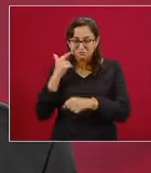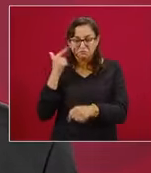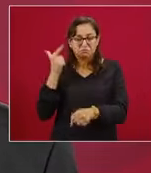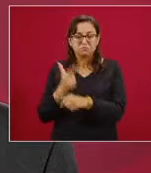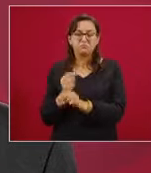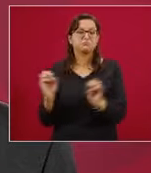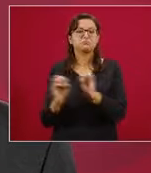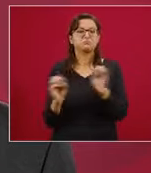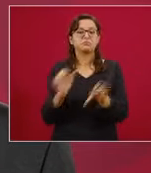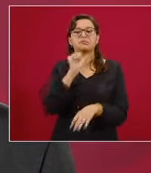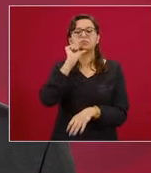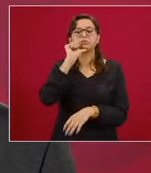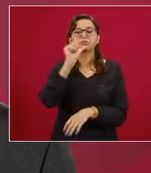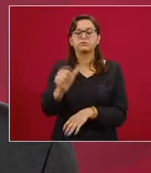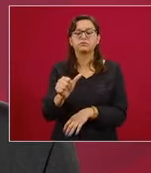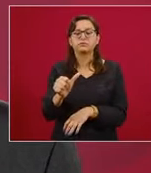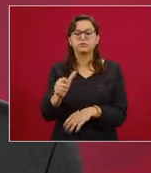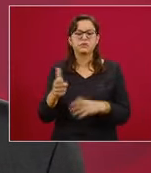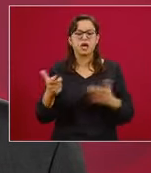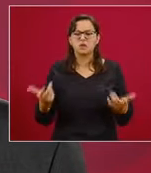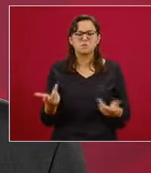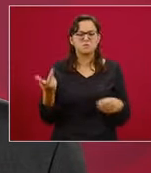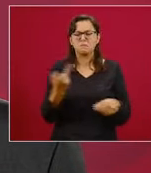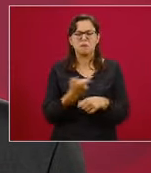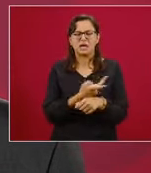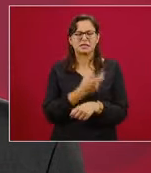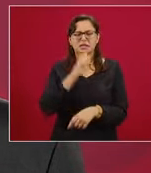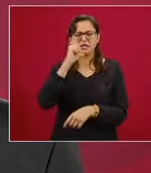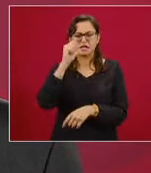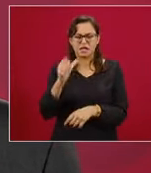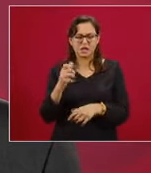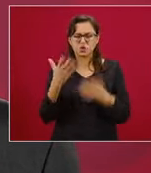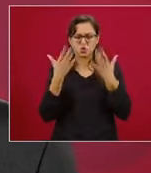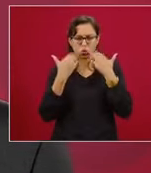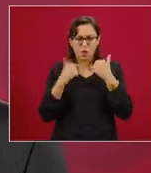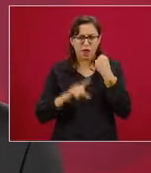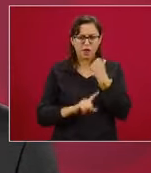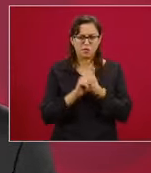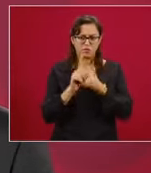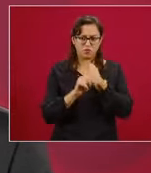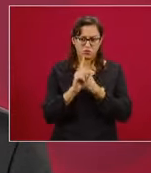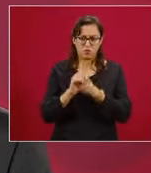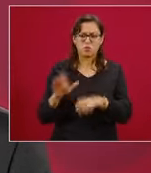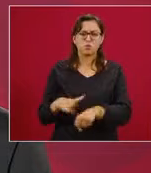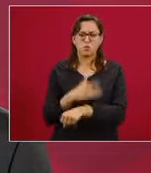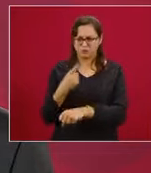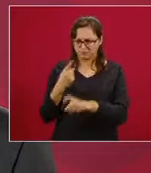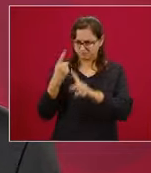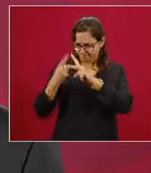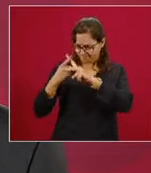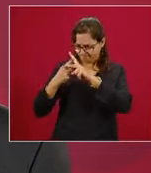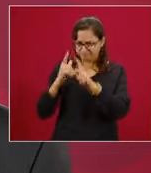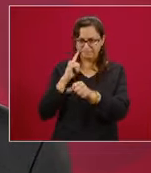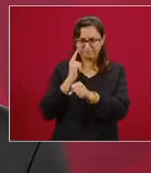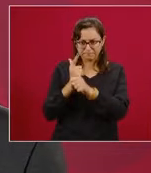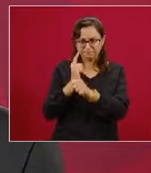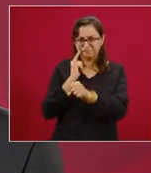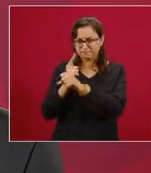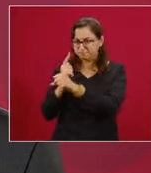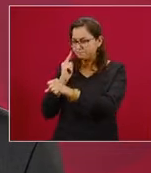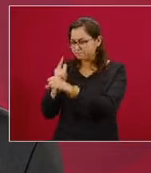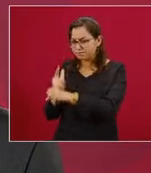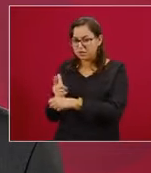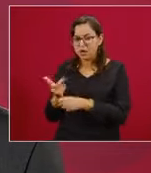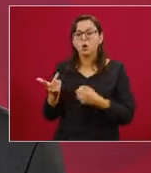Esto no es inconveniente desde el punto de vista de vigilancia epidemiológica, porque son contabilizadas, son identificadas. El lugar